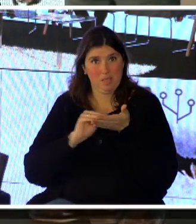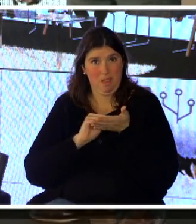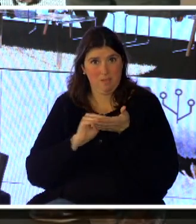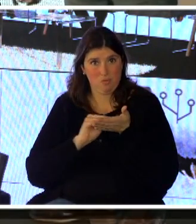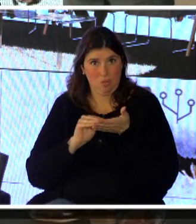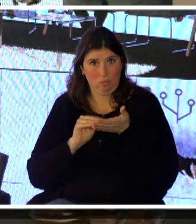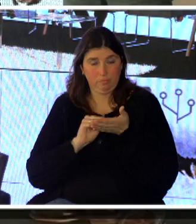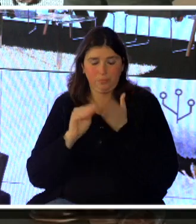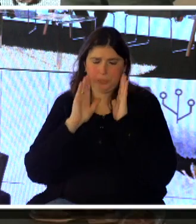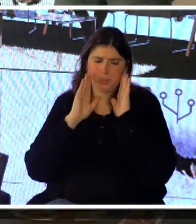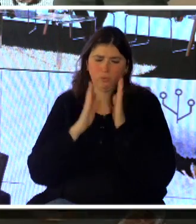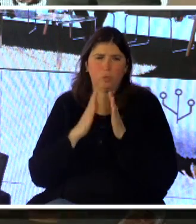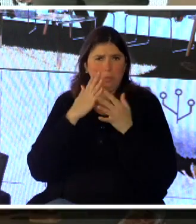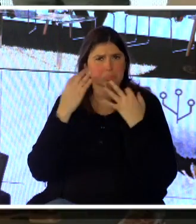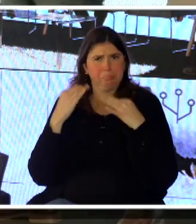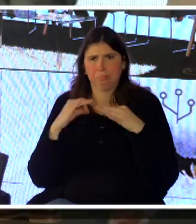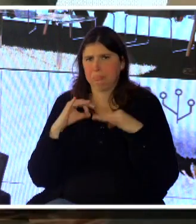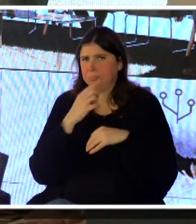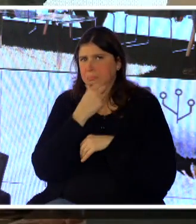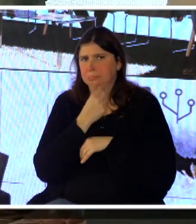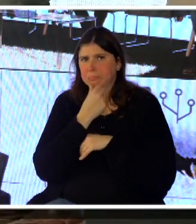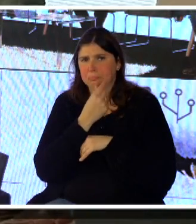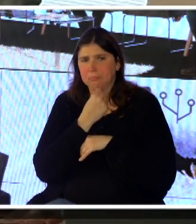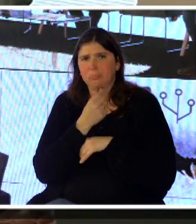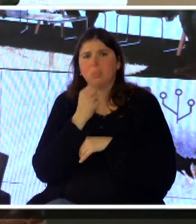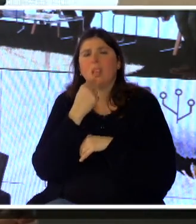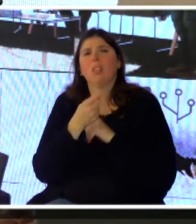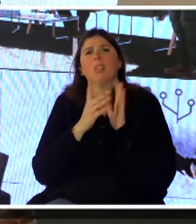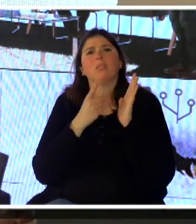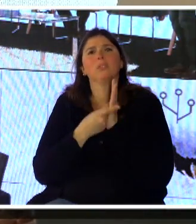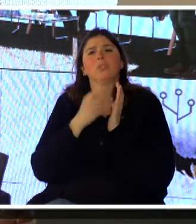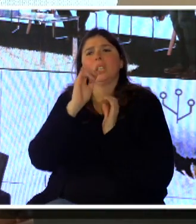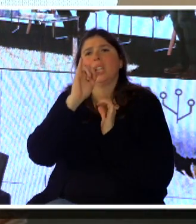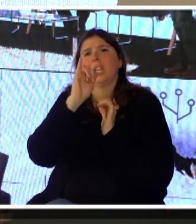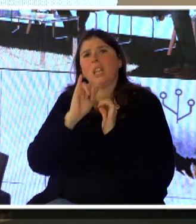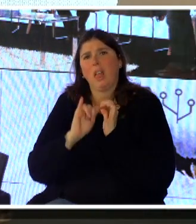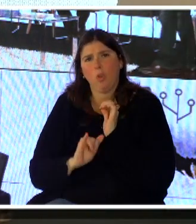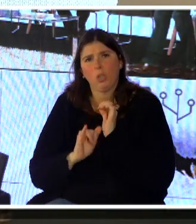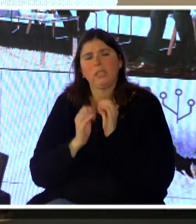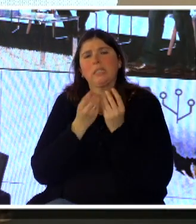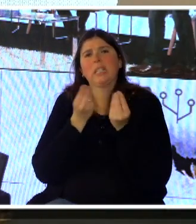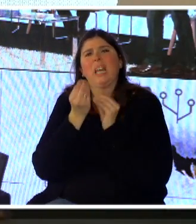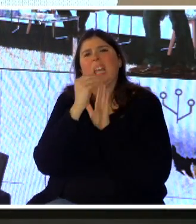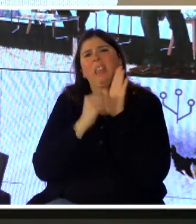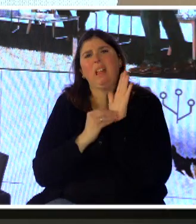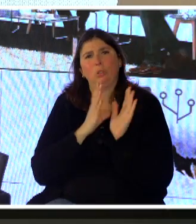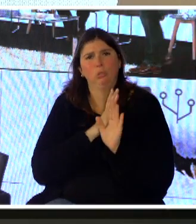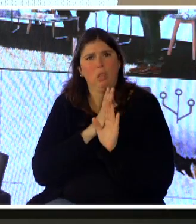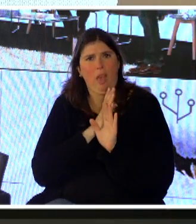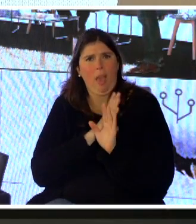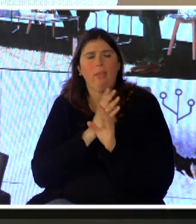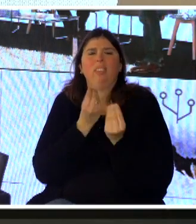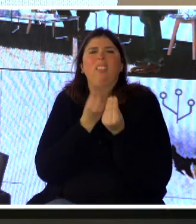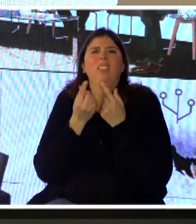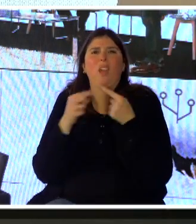enfoque muy práctico a la hora de definir los indicadores, teniendo en cuenta qué datos existen, qué cosas